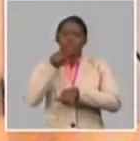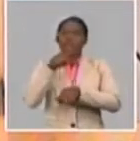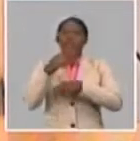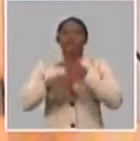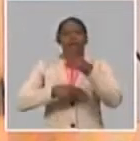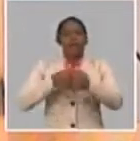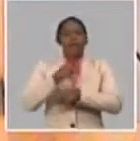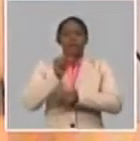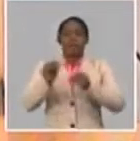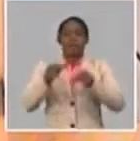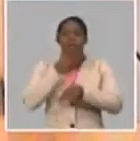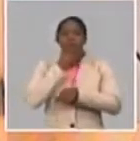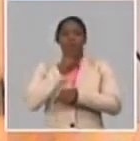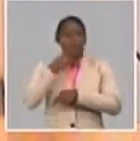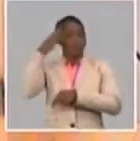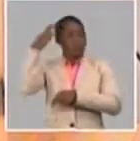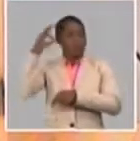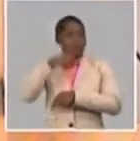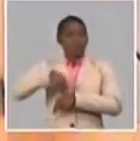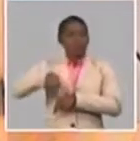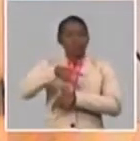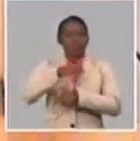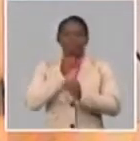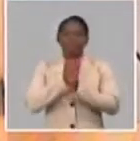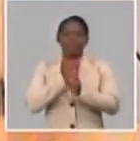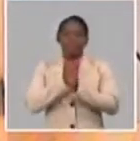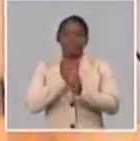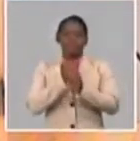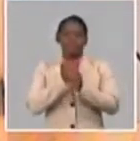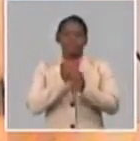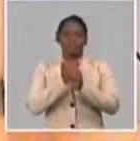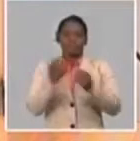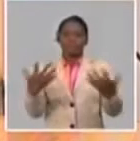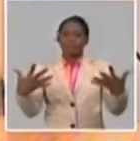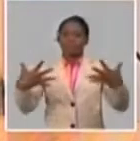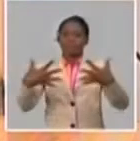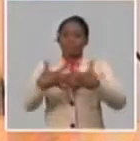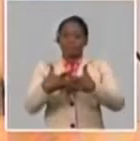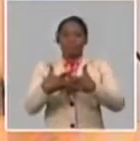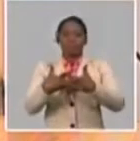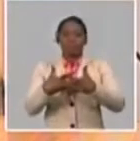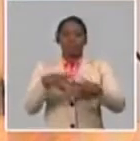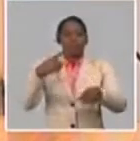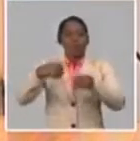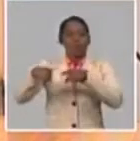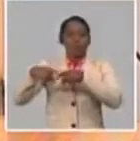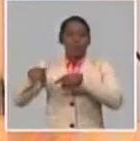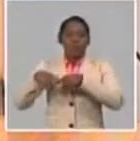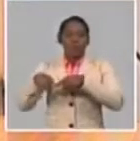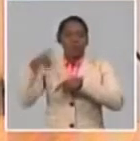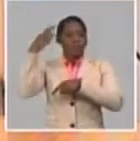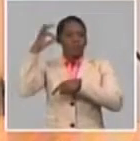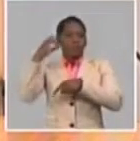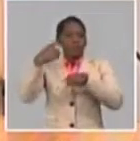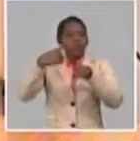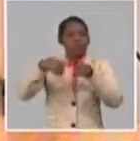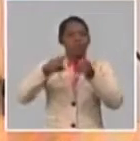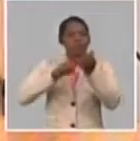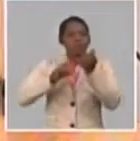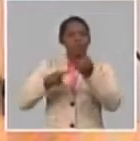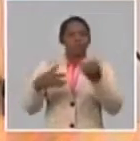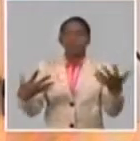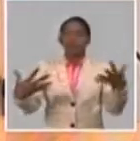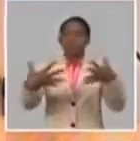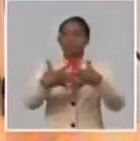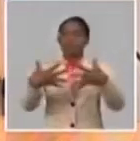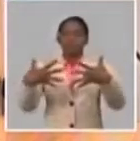pues ahí están jóvenes psicólogos y otros no tan jóvenes, integrados con psicólogos de otros lugares del municipio de la isla de la juventud. Y todos